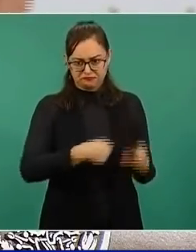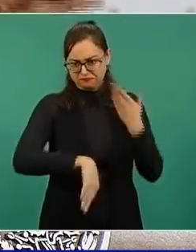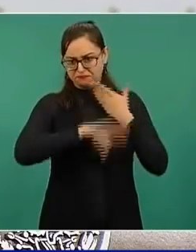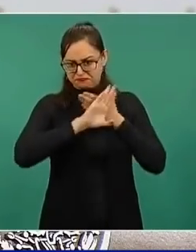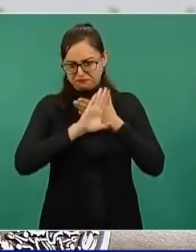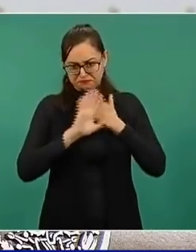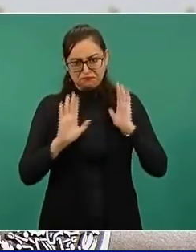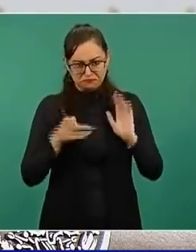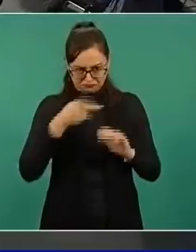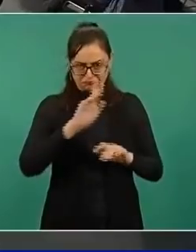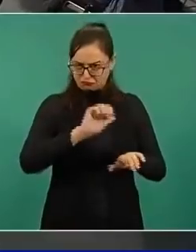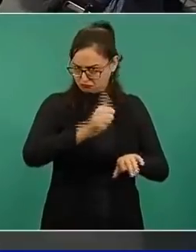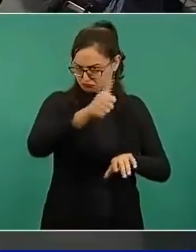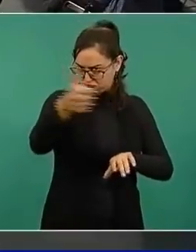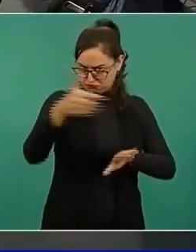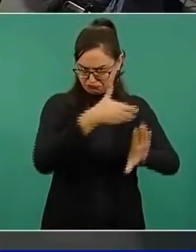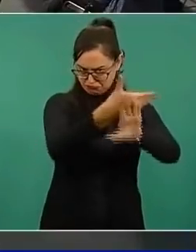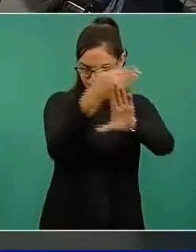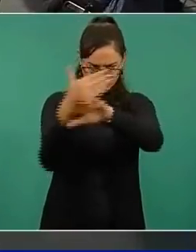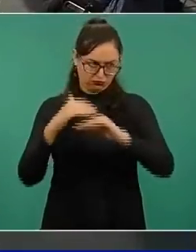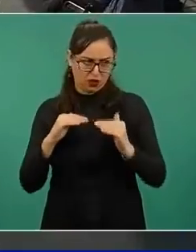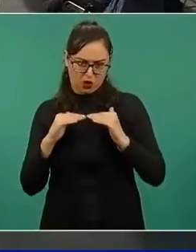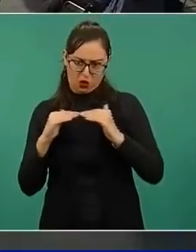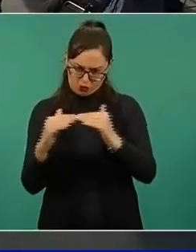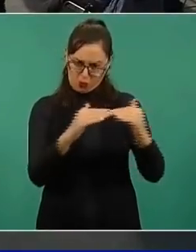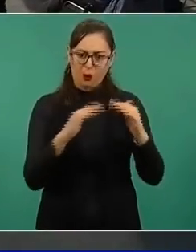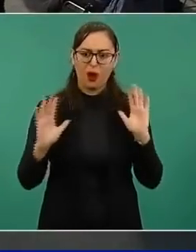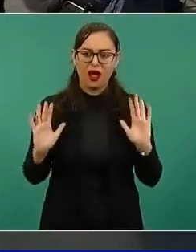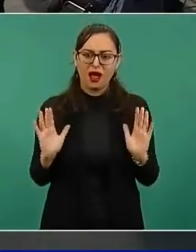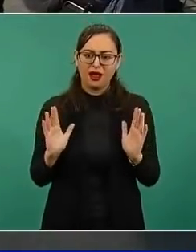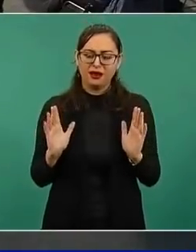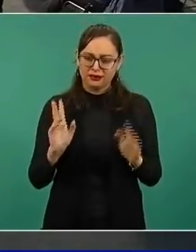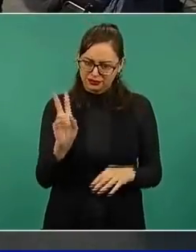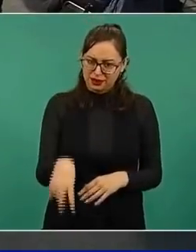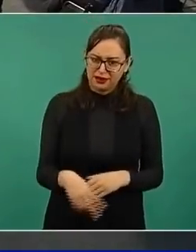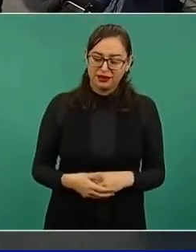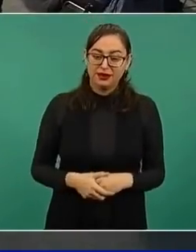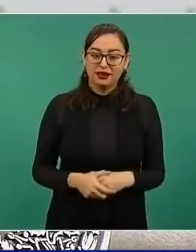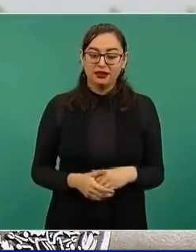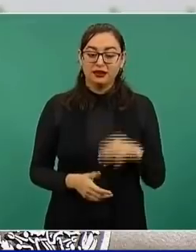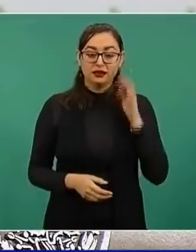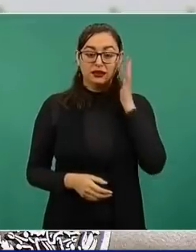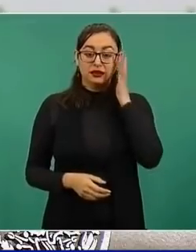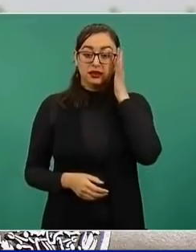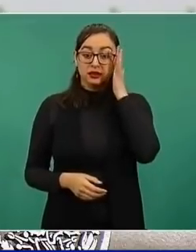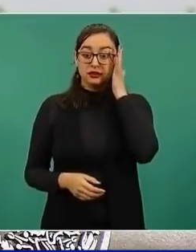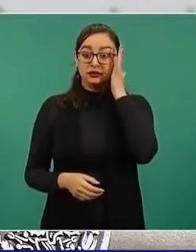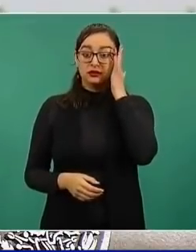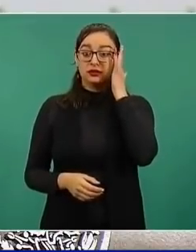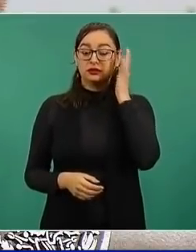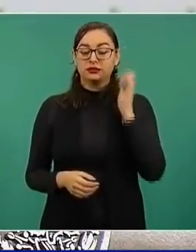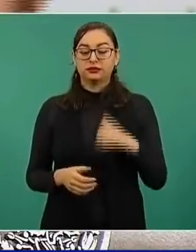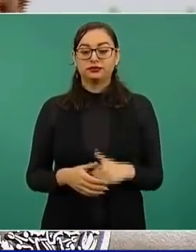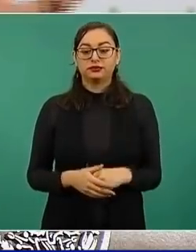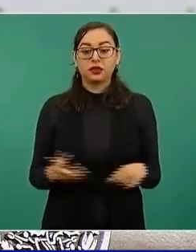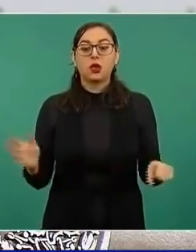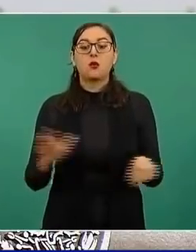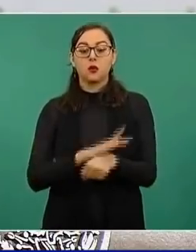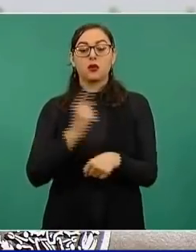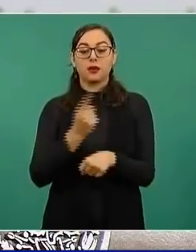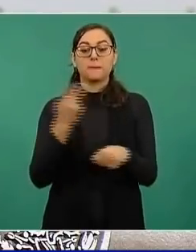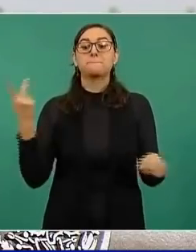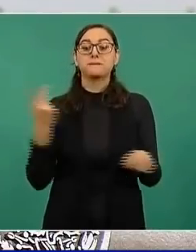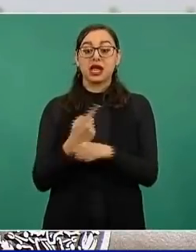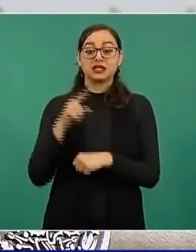a todos, porque se dedicaron en la Feria